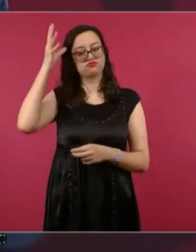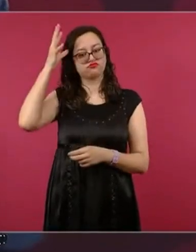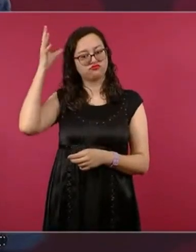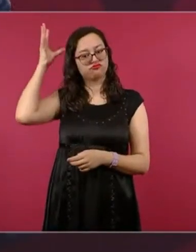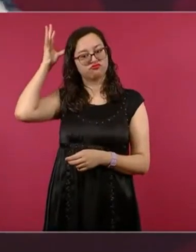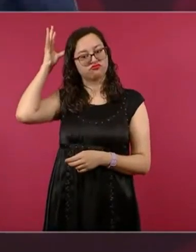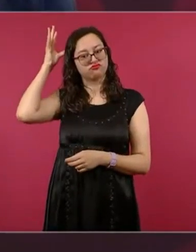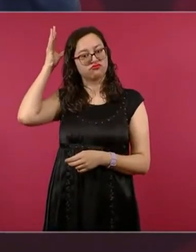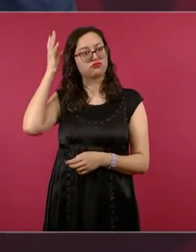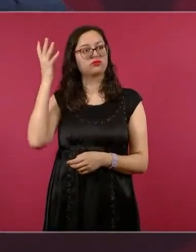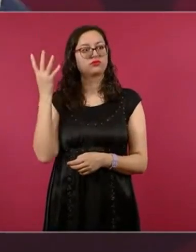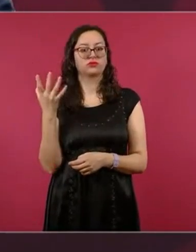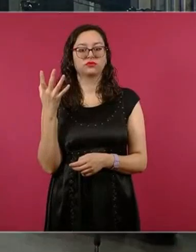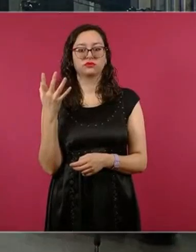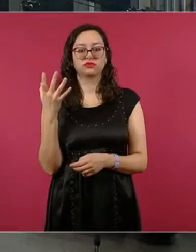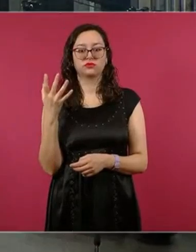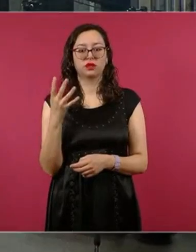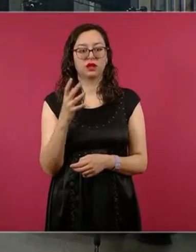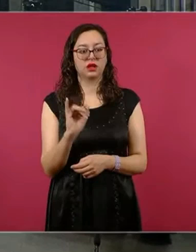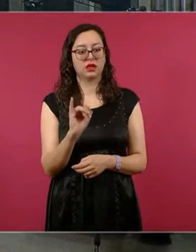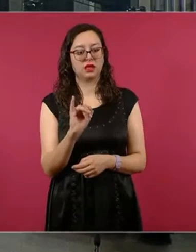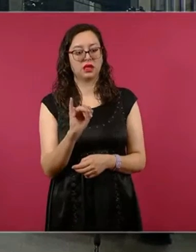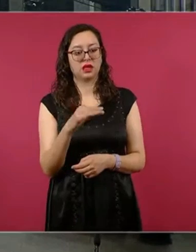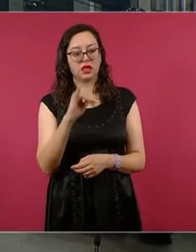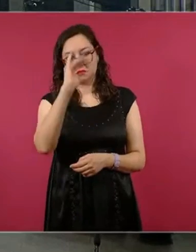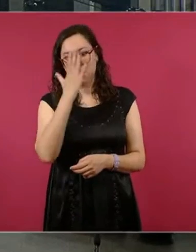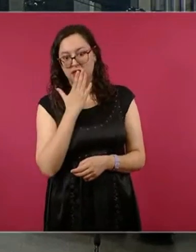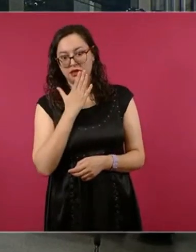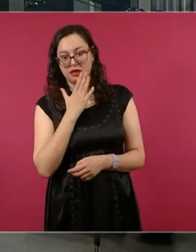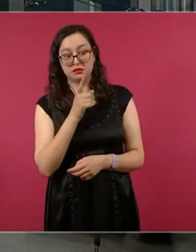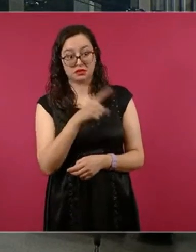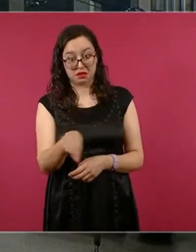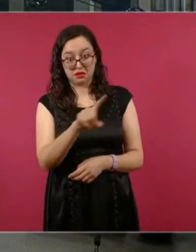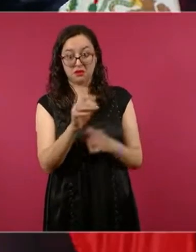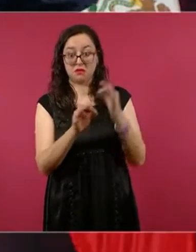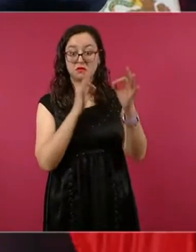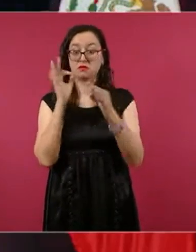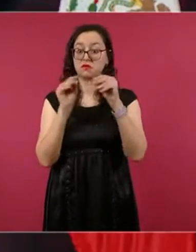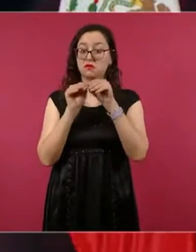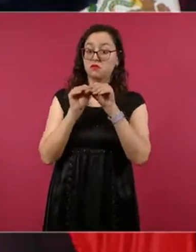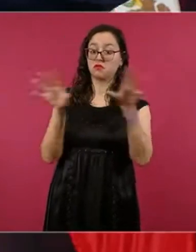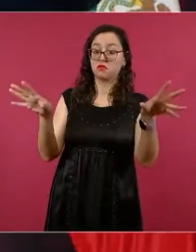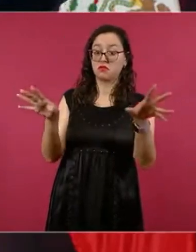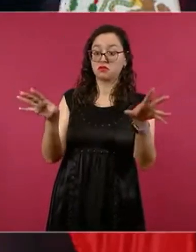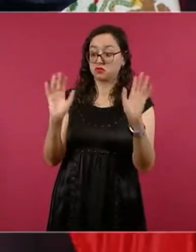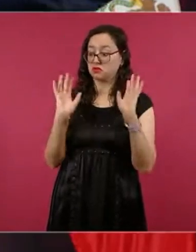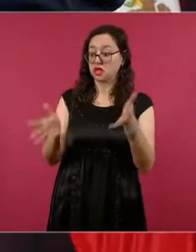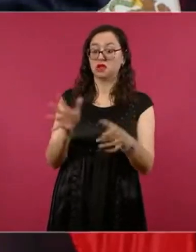Imagen ya, los de Chihuahua saben